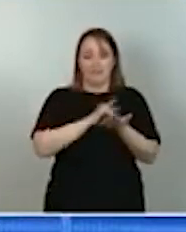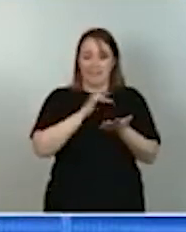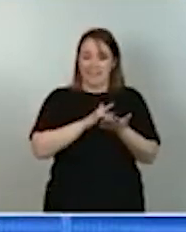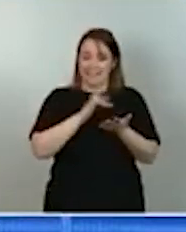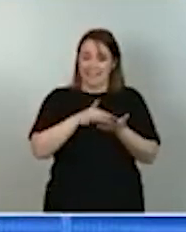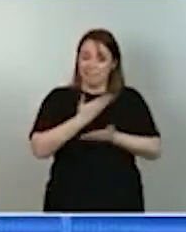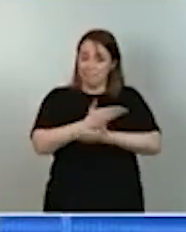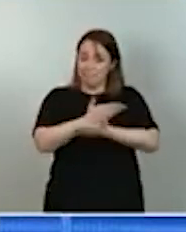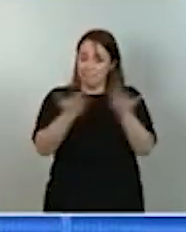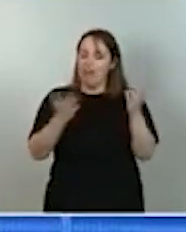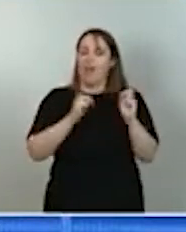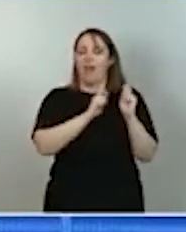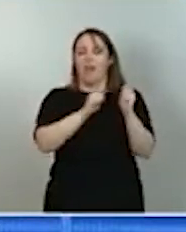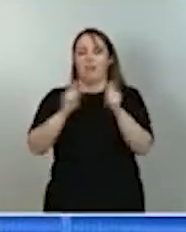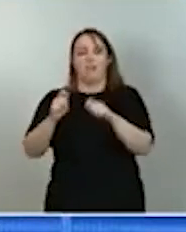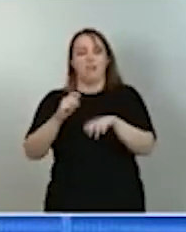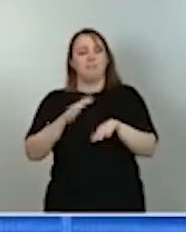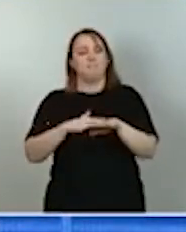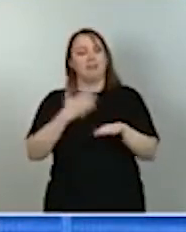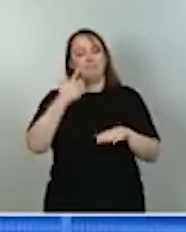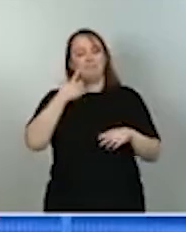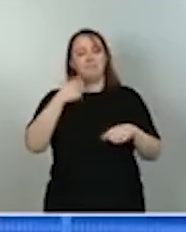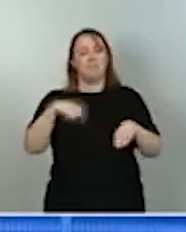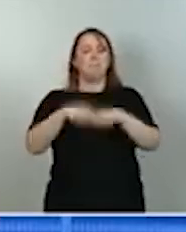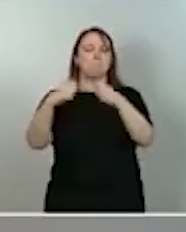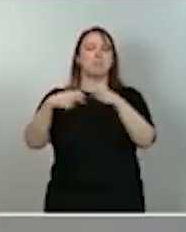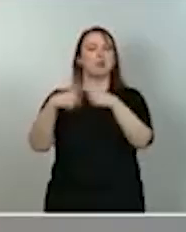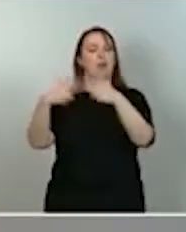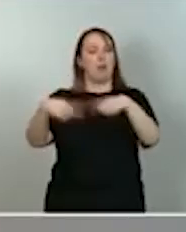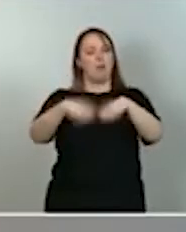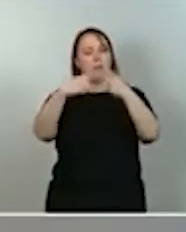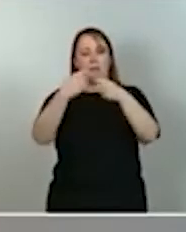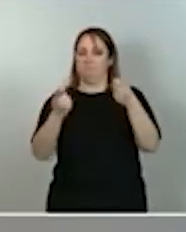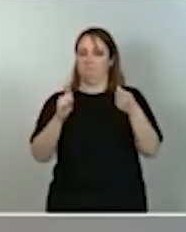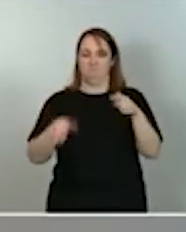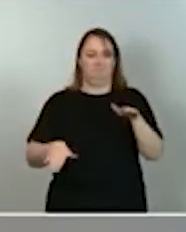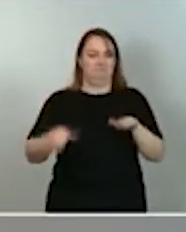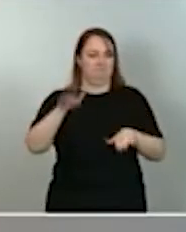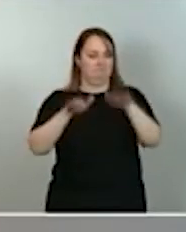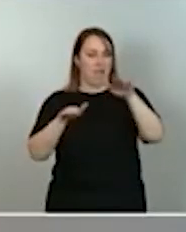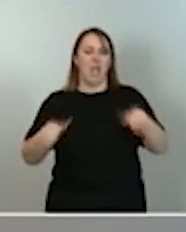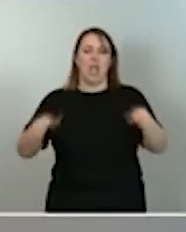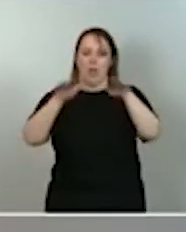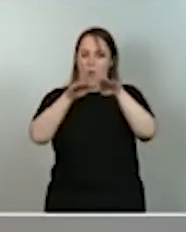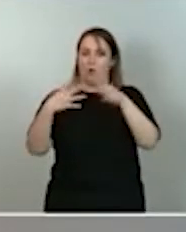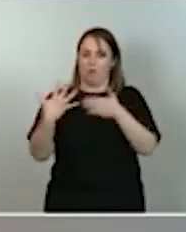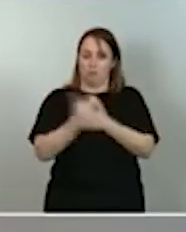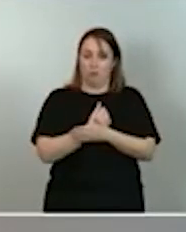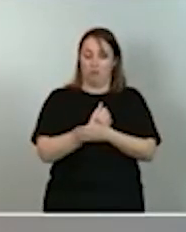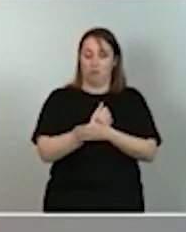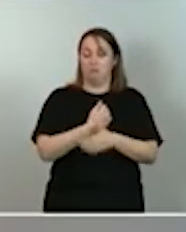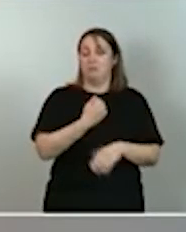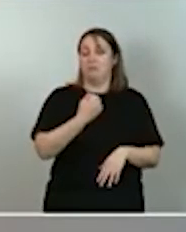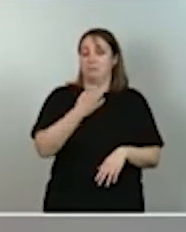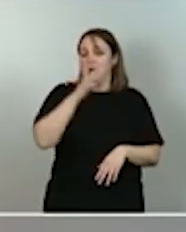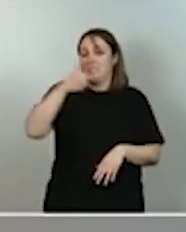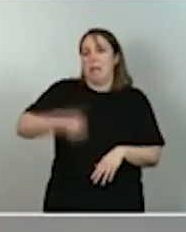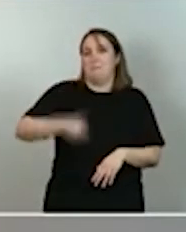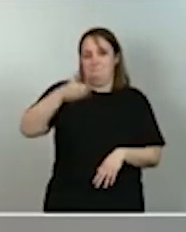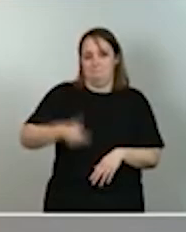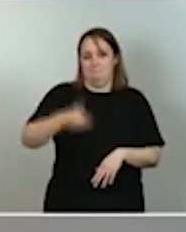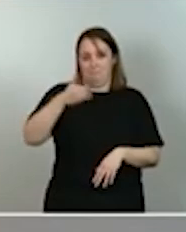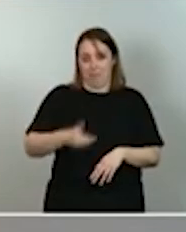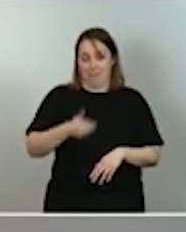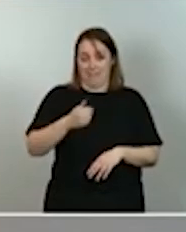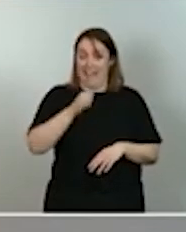cerrar las diferentes brechas sociales, territoriales y de género que, de forma tan importante, se han agrandado en los últimos